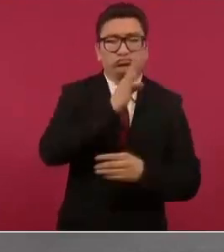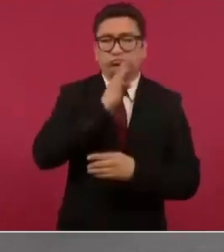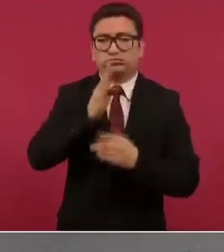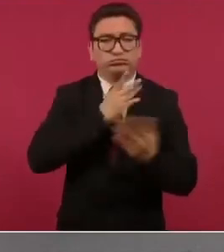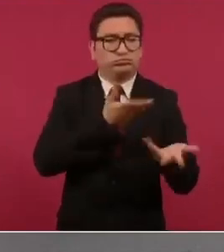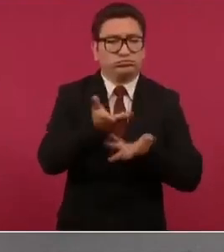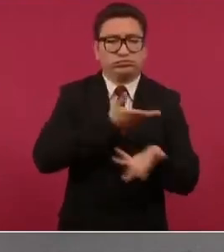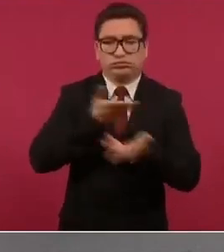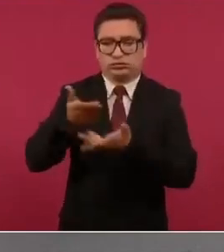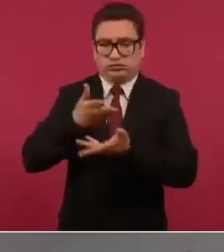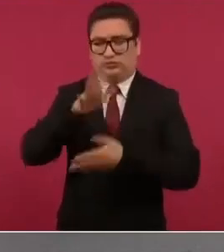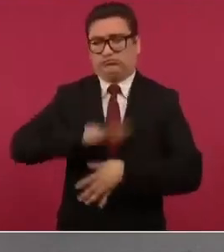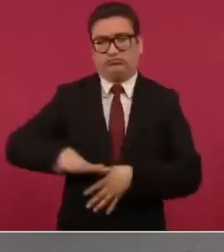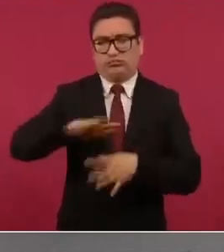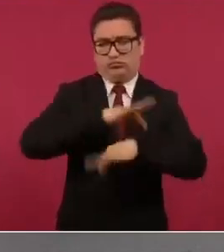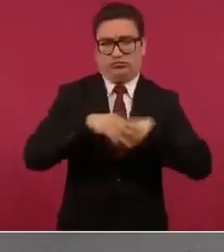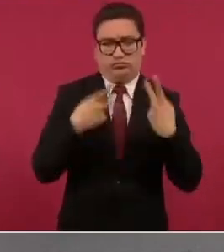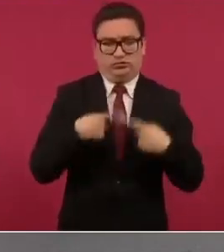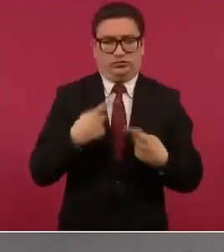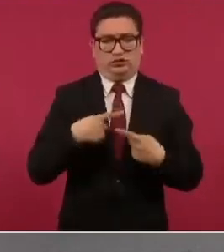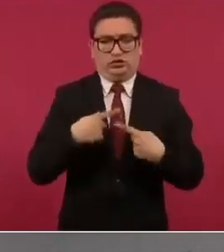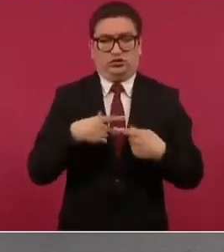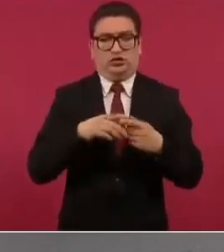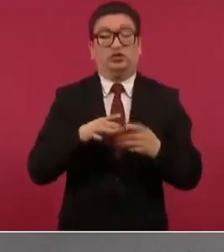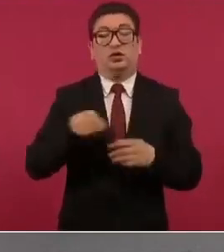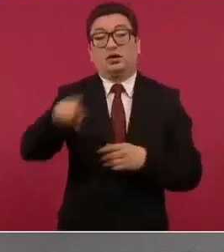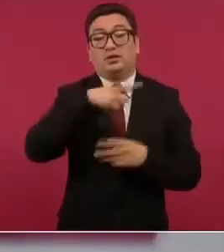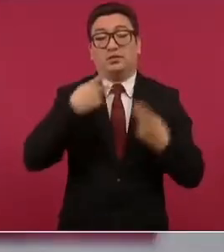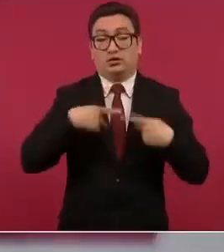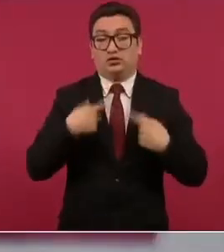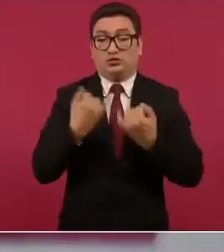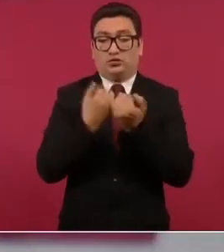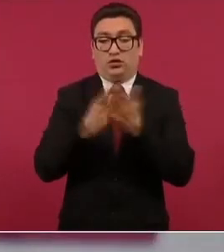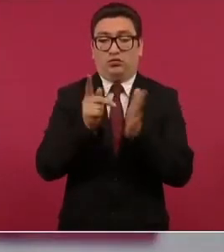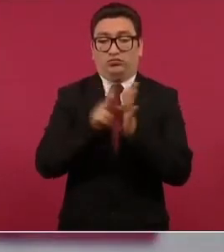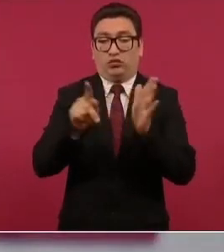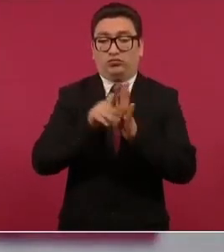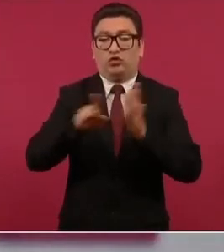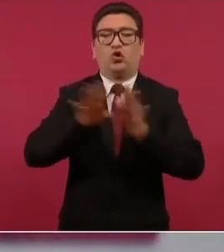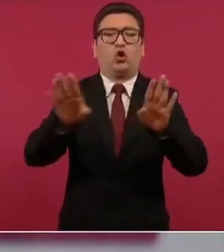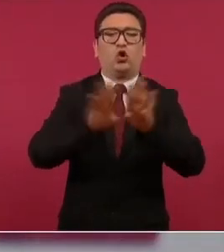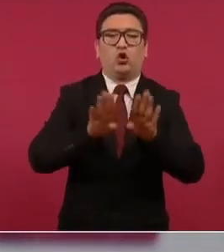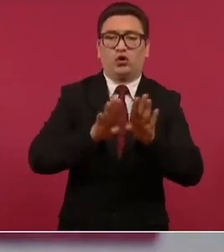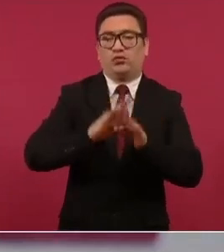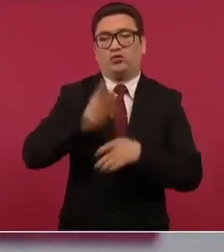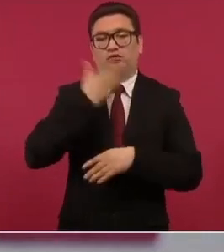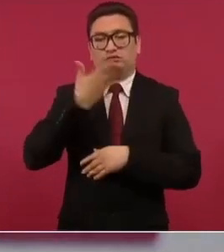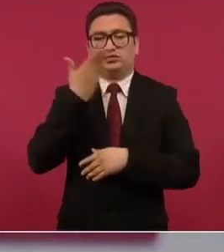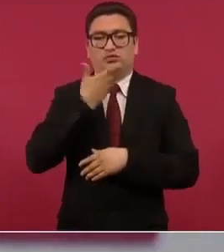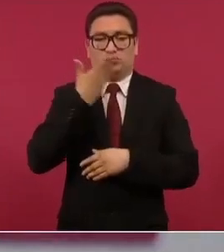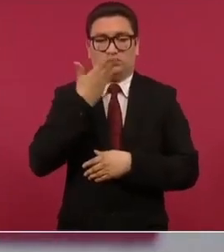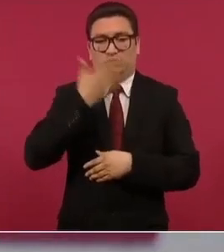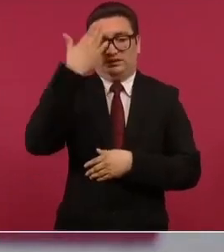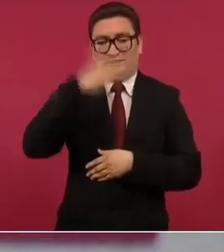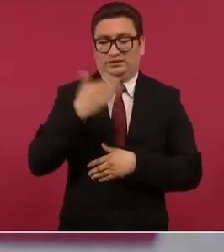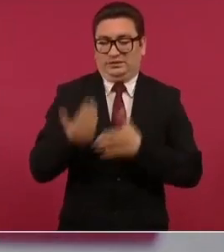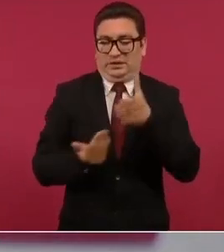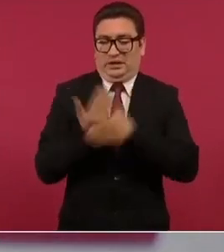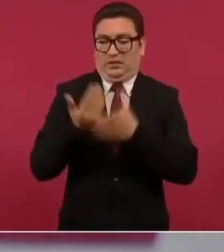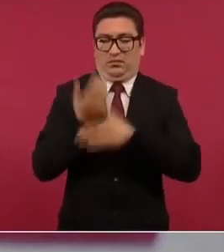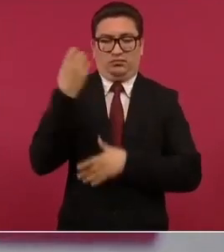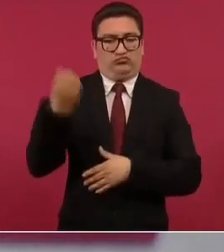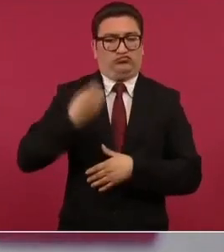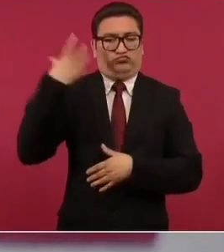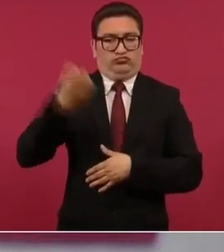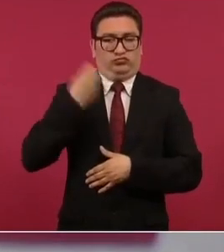y circular con comunicadores y con el pueblo como sucede en las conferencias